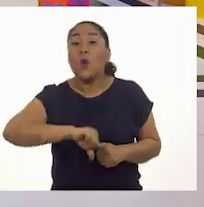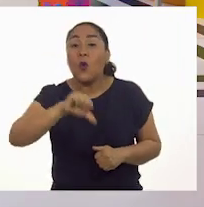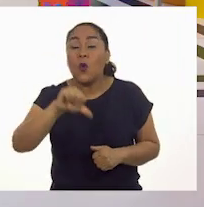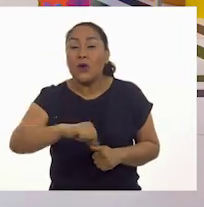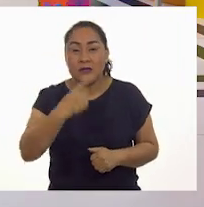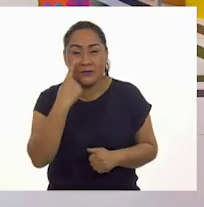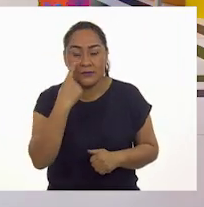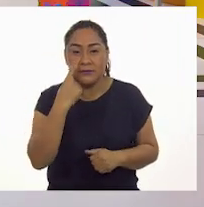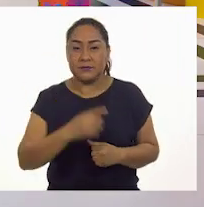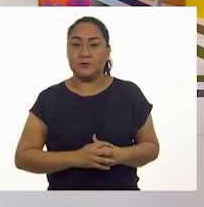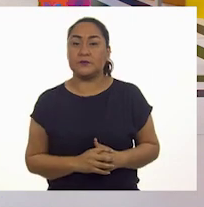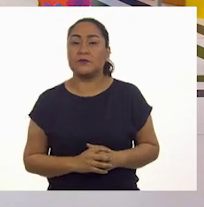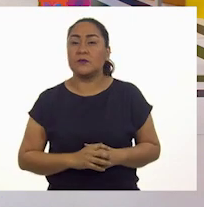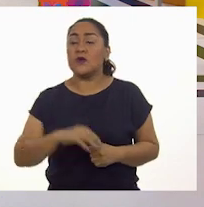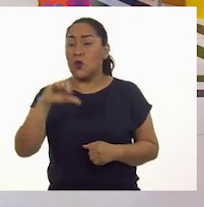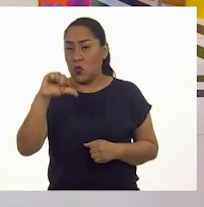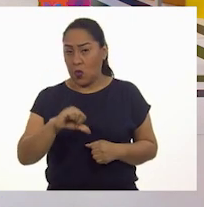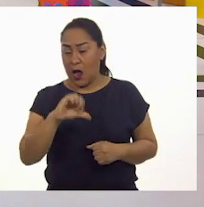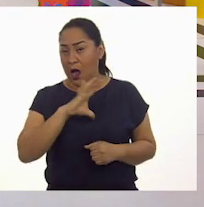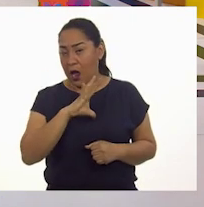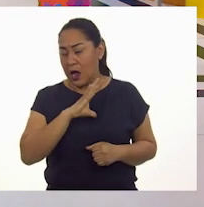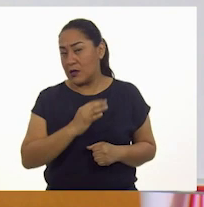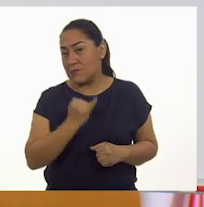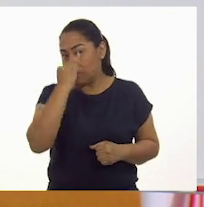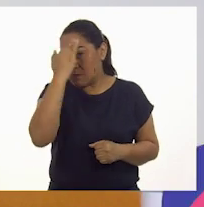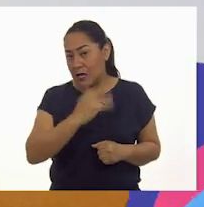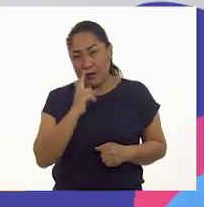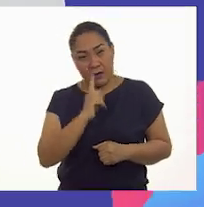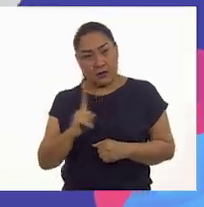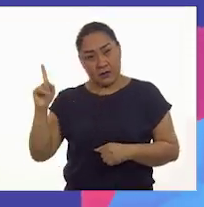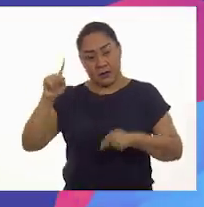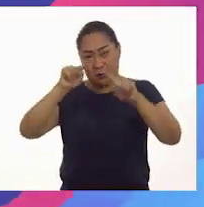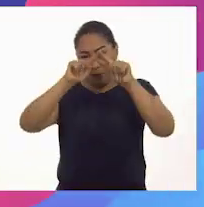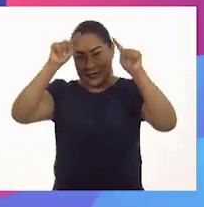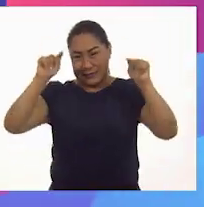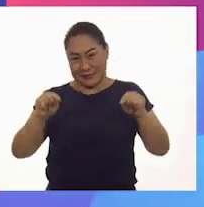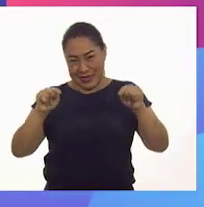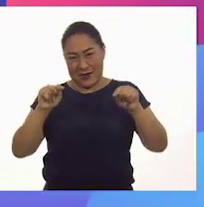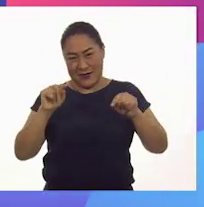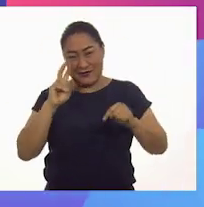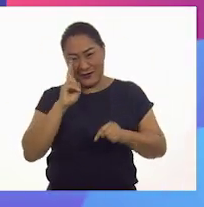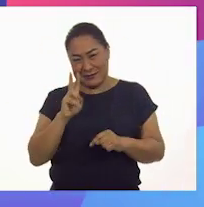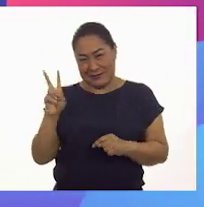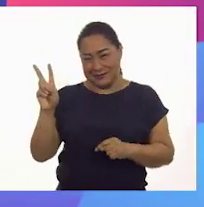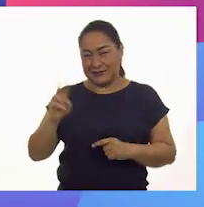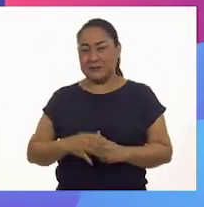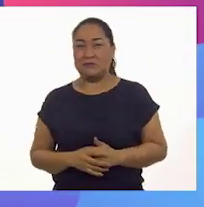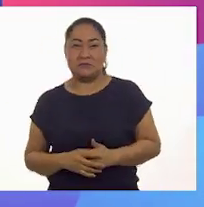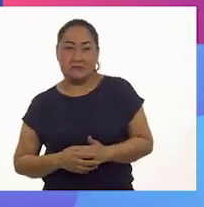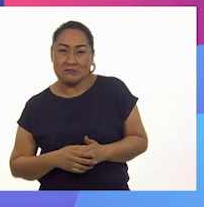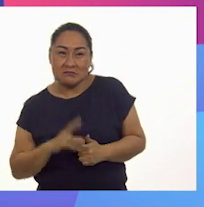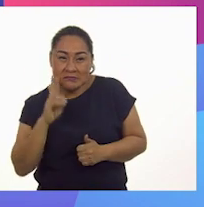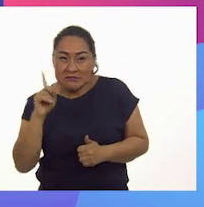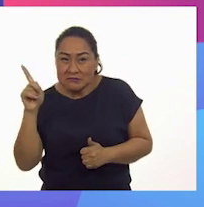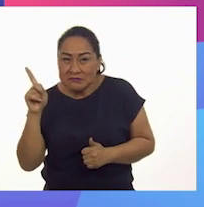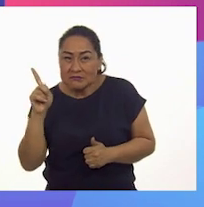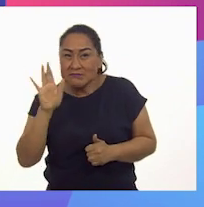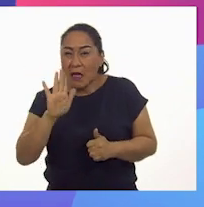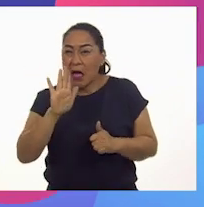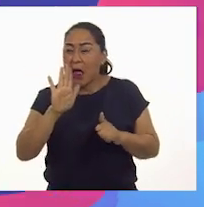vemos unas imágenes en el pizarrón que parecen un rompecabezas.